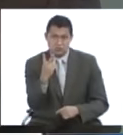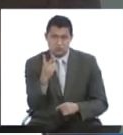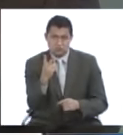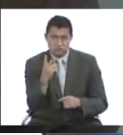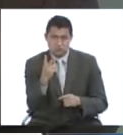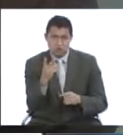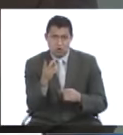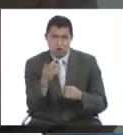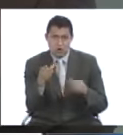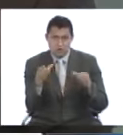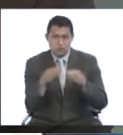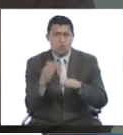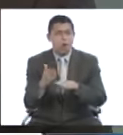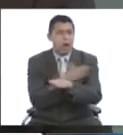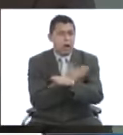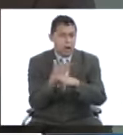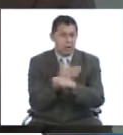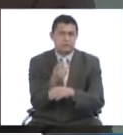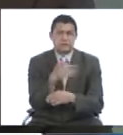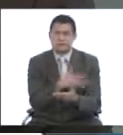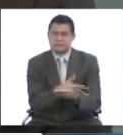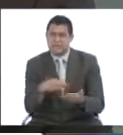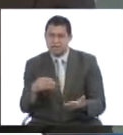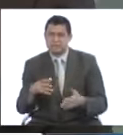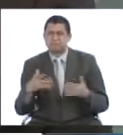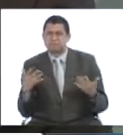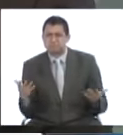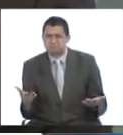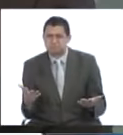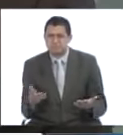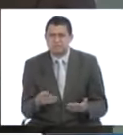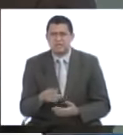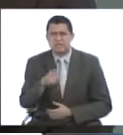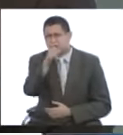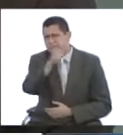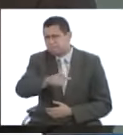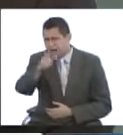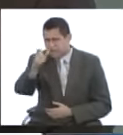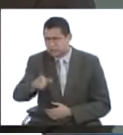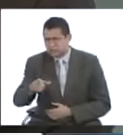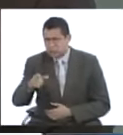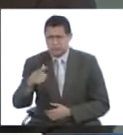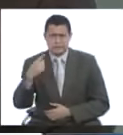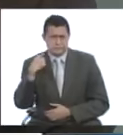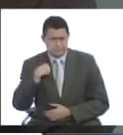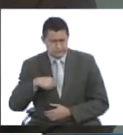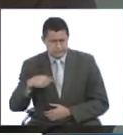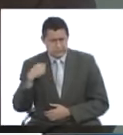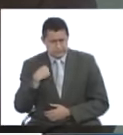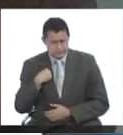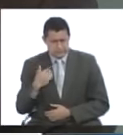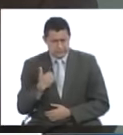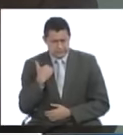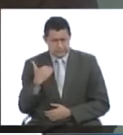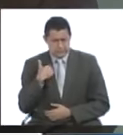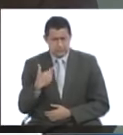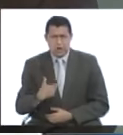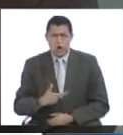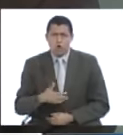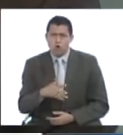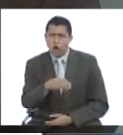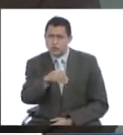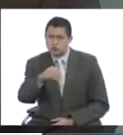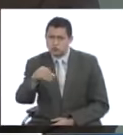del grupo de la prediabetes y no es más que ya el organismo comienza a manejar de manera adecuada los niveles de